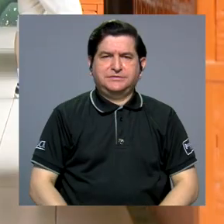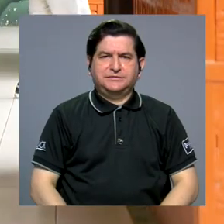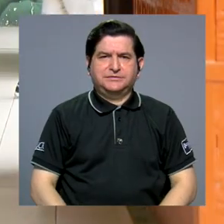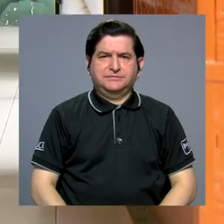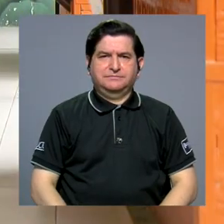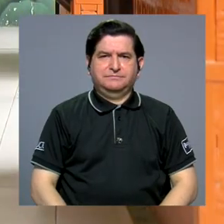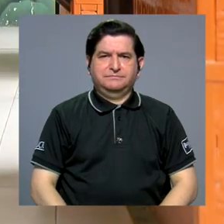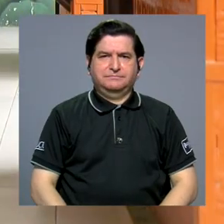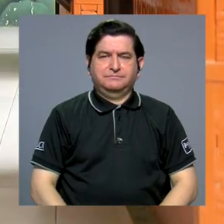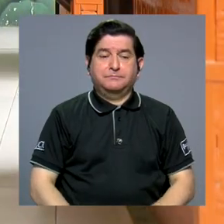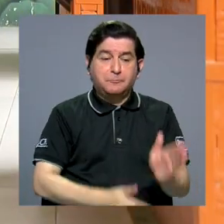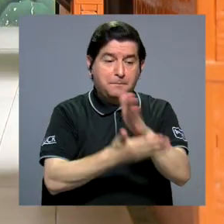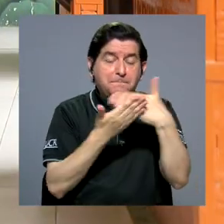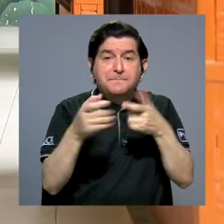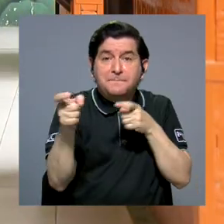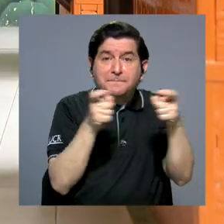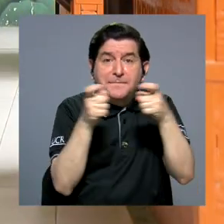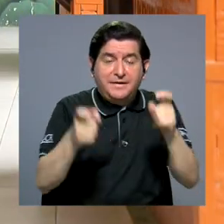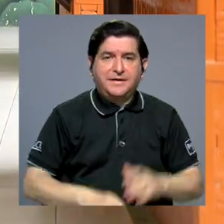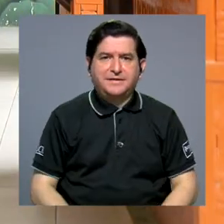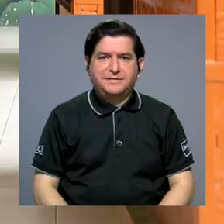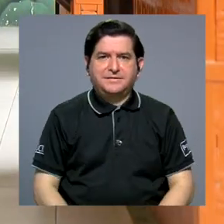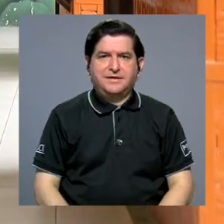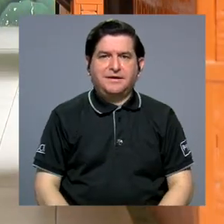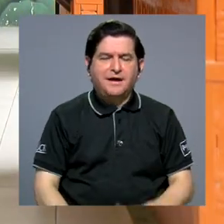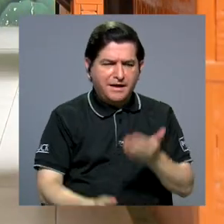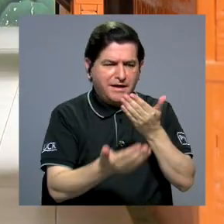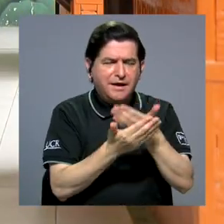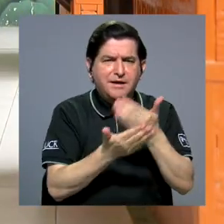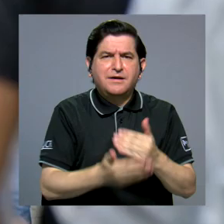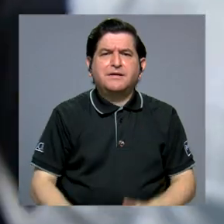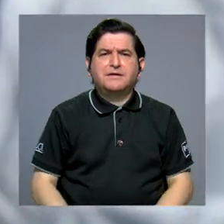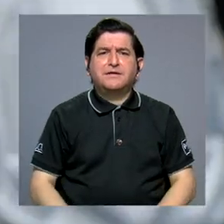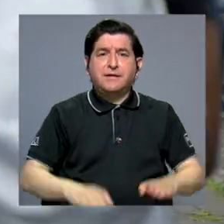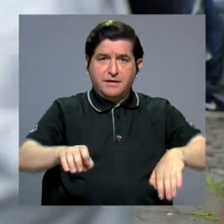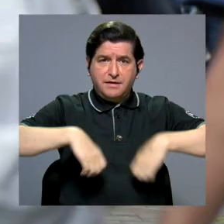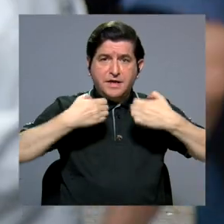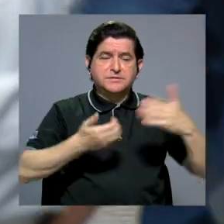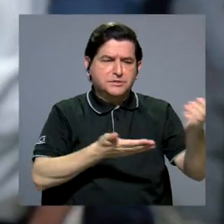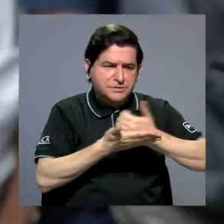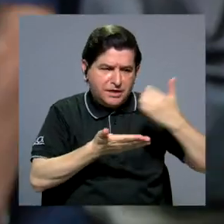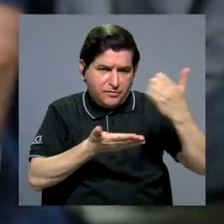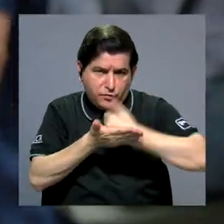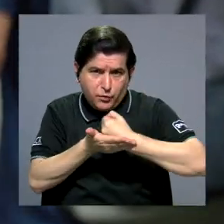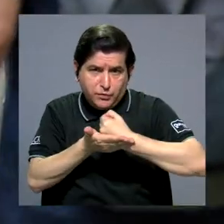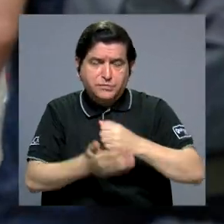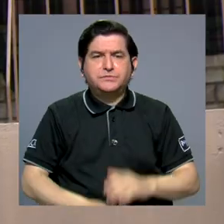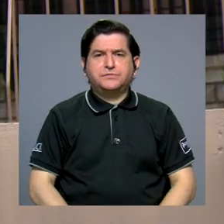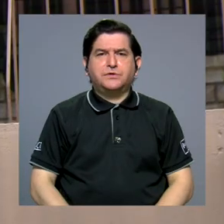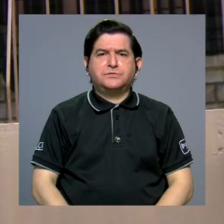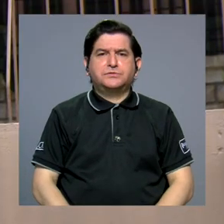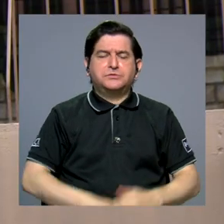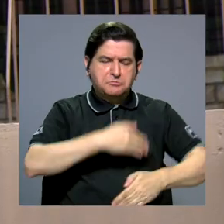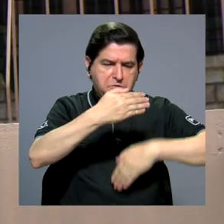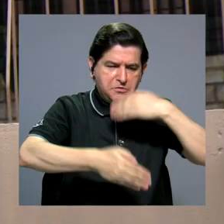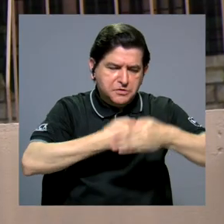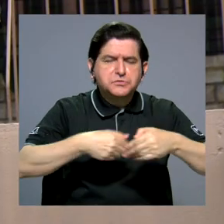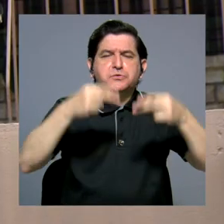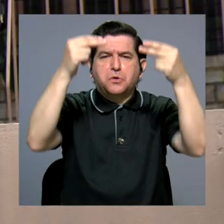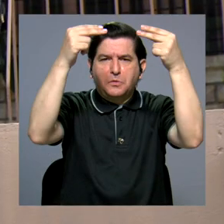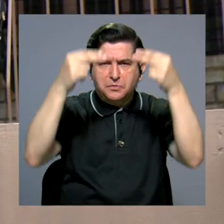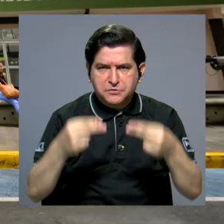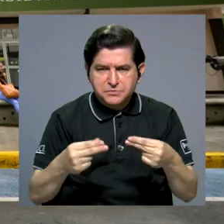entre otros. Y en la parte administrativa, pues verificamos la existencia de recursos para la gestión, el